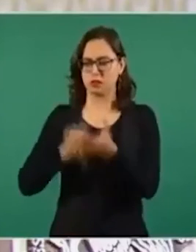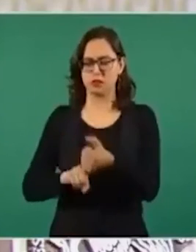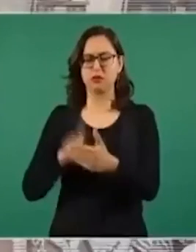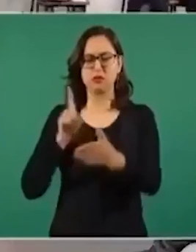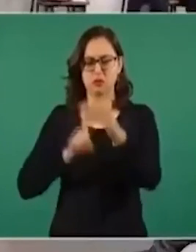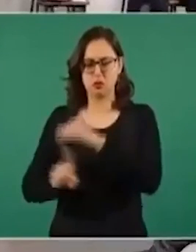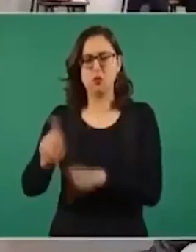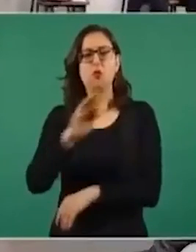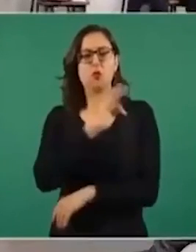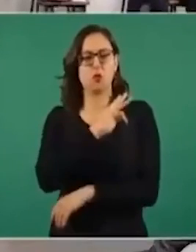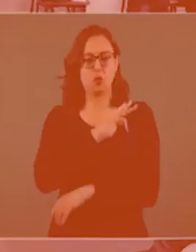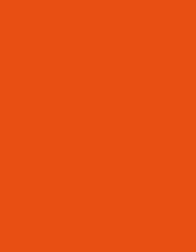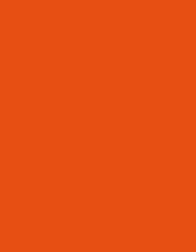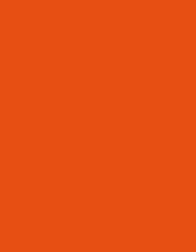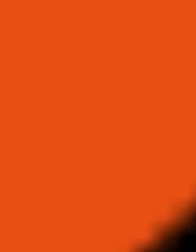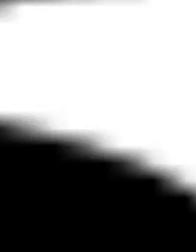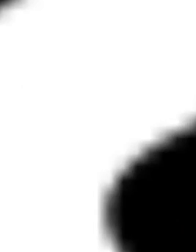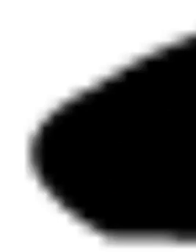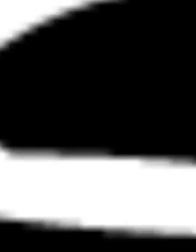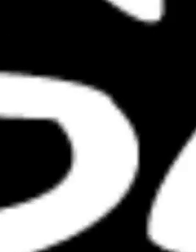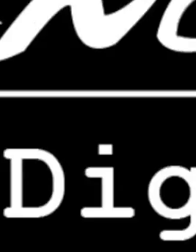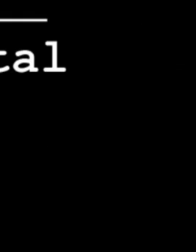de la asistencia a la escuela.